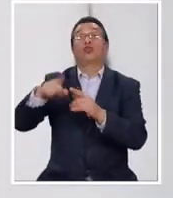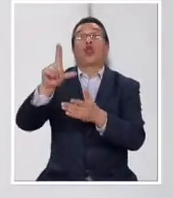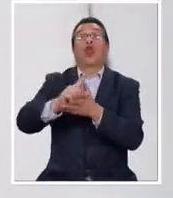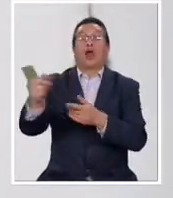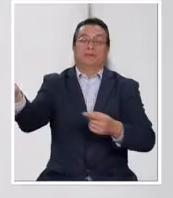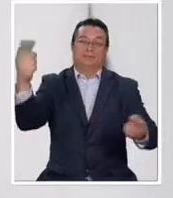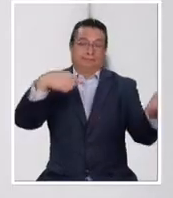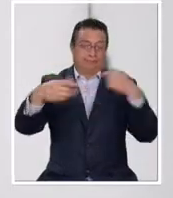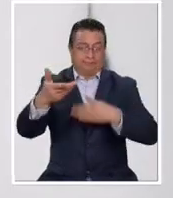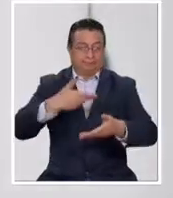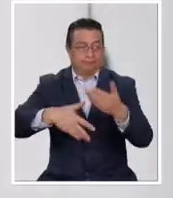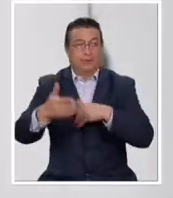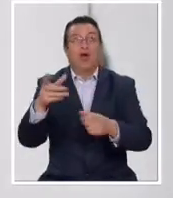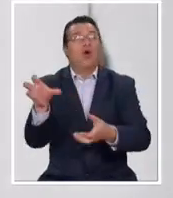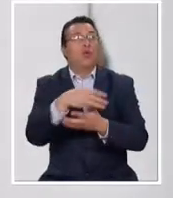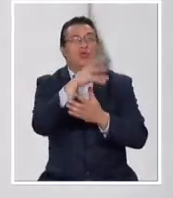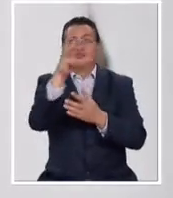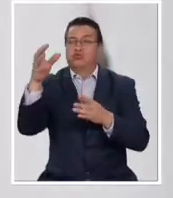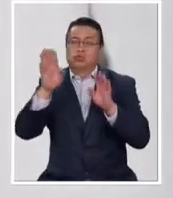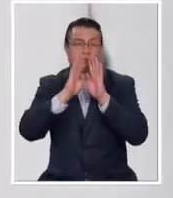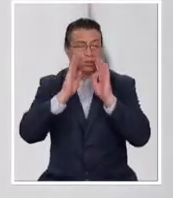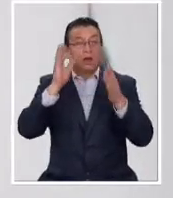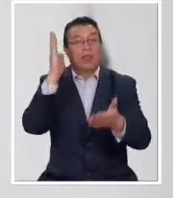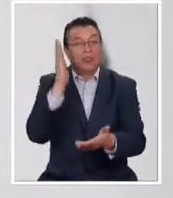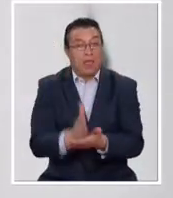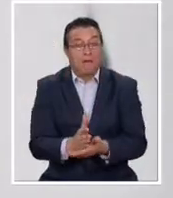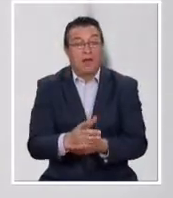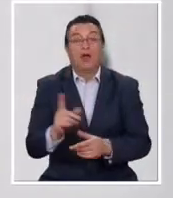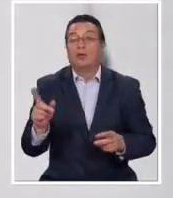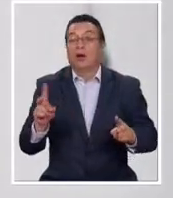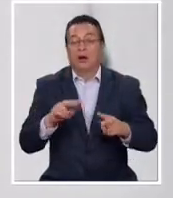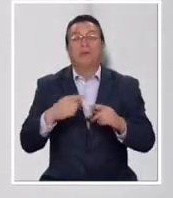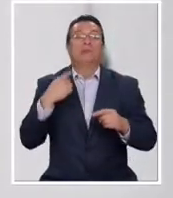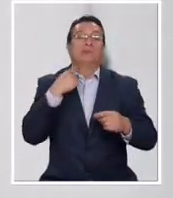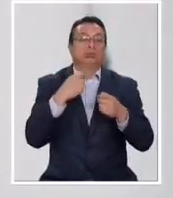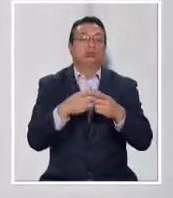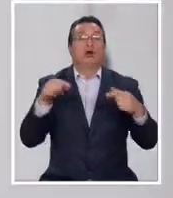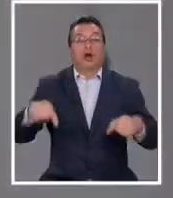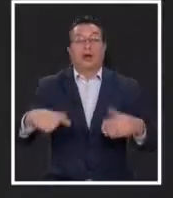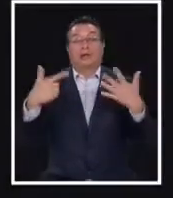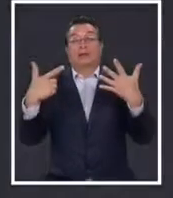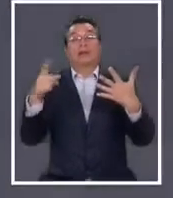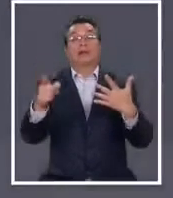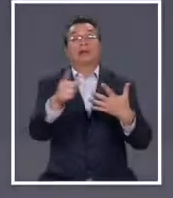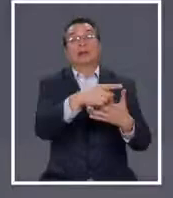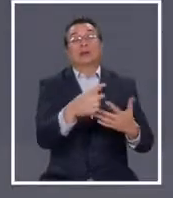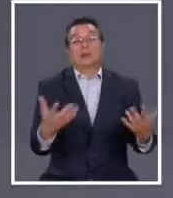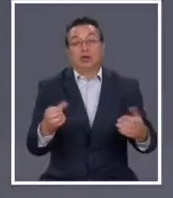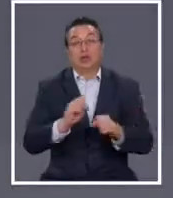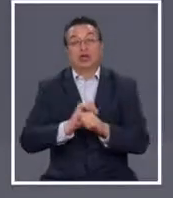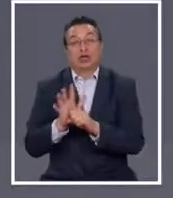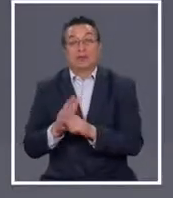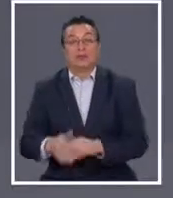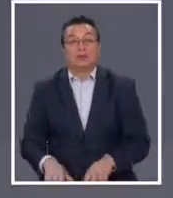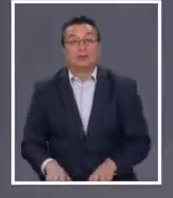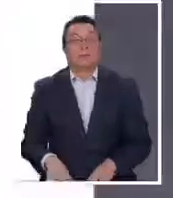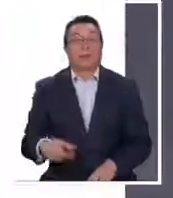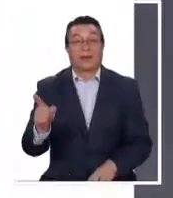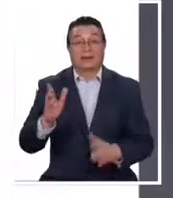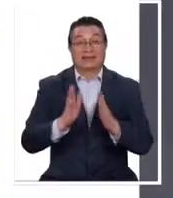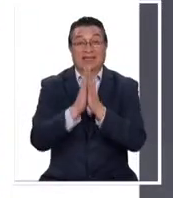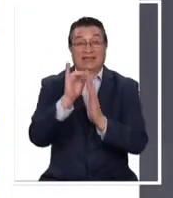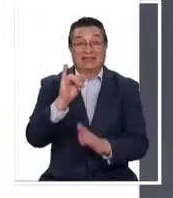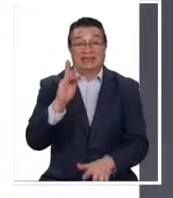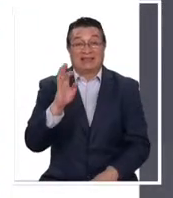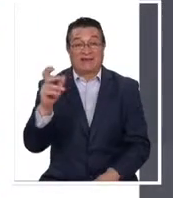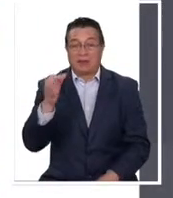locales, haber sanitizado el local como corresponde. Y esto no había estado sucediendo, que hoy día tenemos siete casos. Mediante un comunicado, Santa Isabel